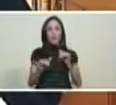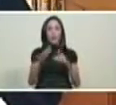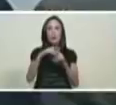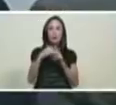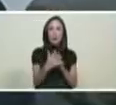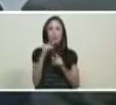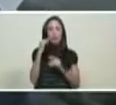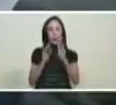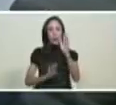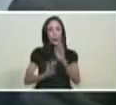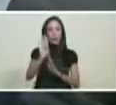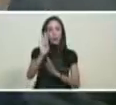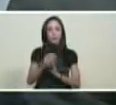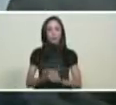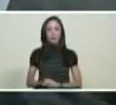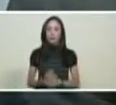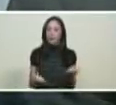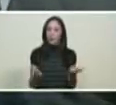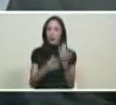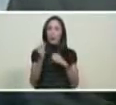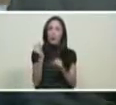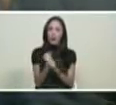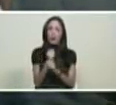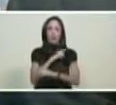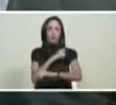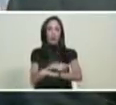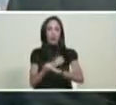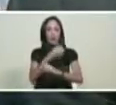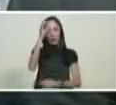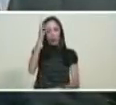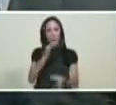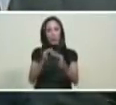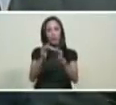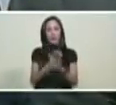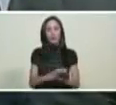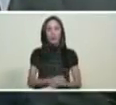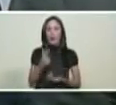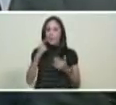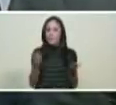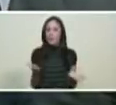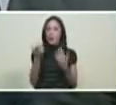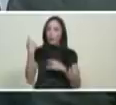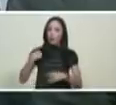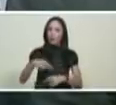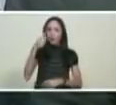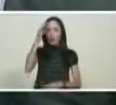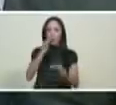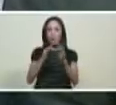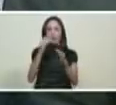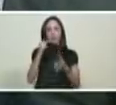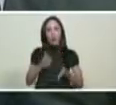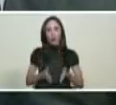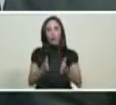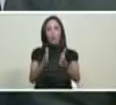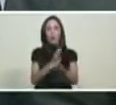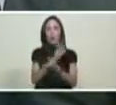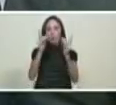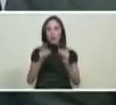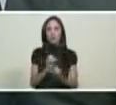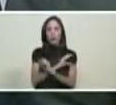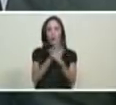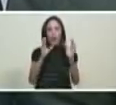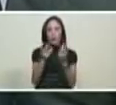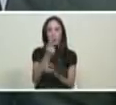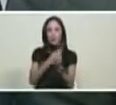estoy seguro trabajemos duro trabajemos con fe tengamos fe hemos tomado el camino de la recuperación